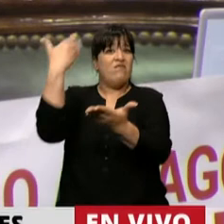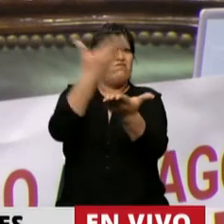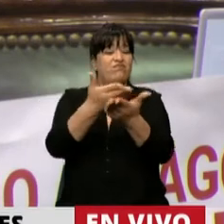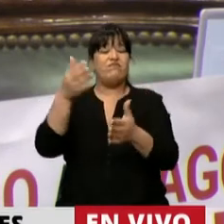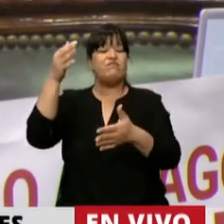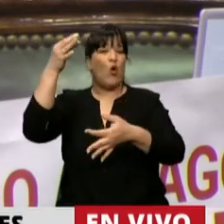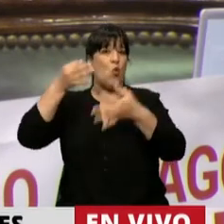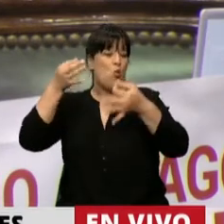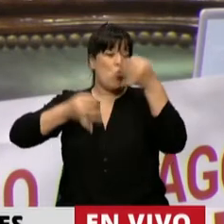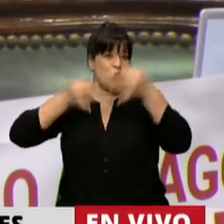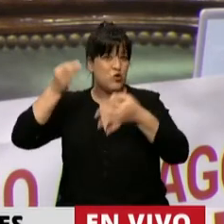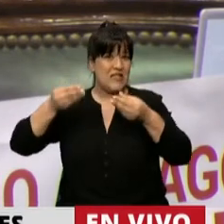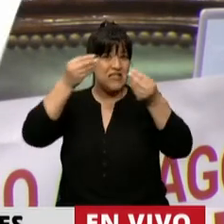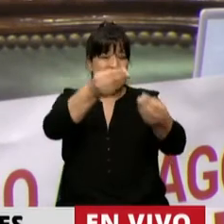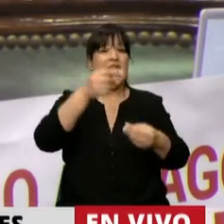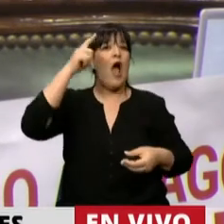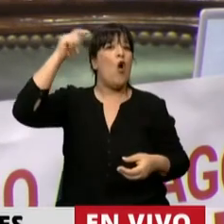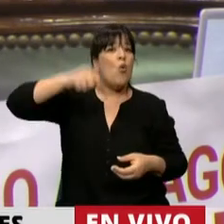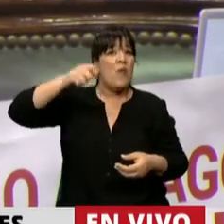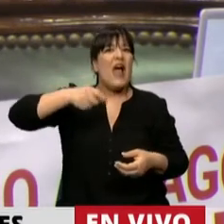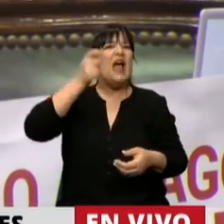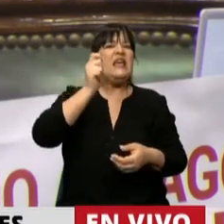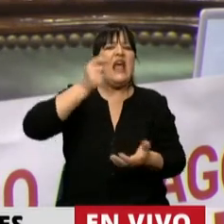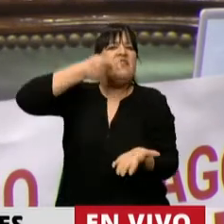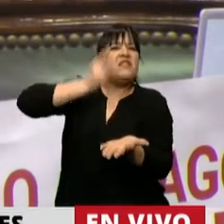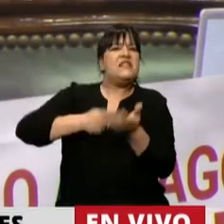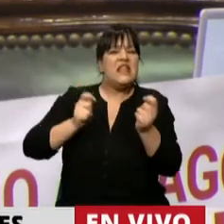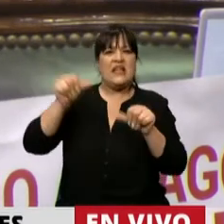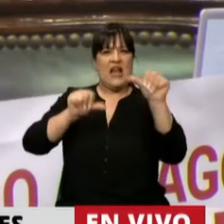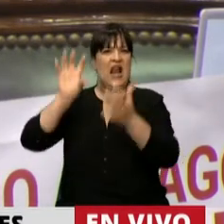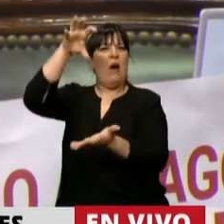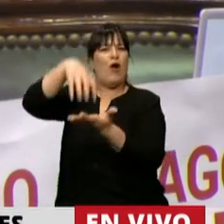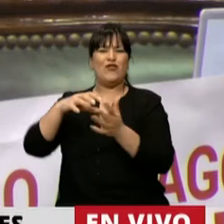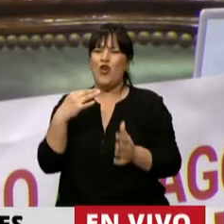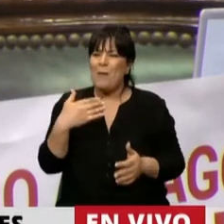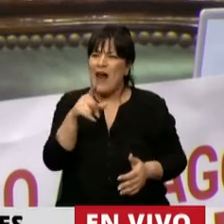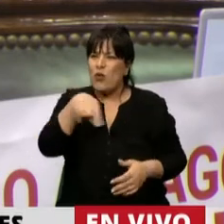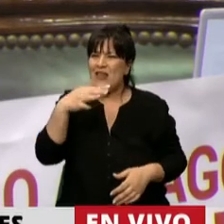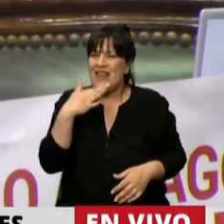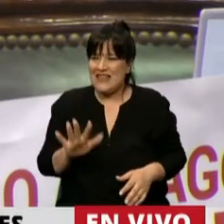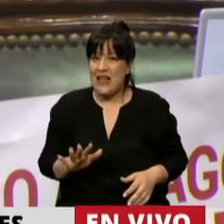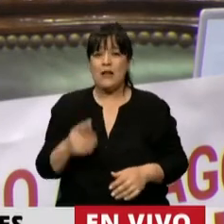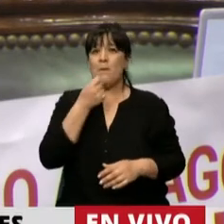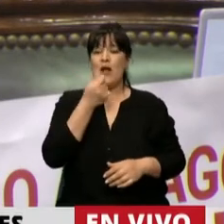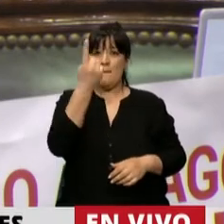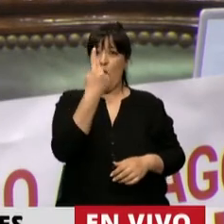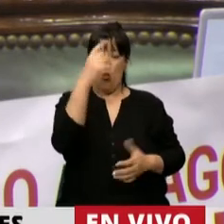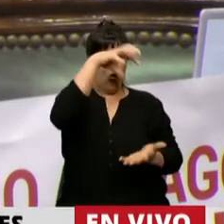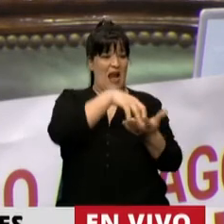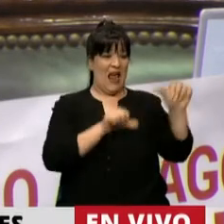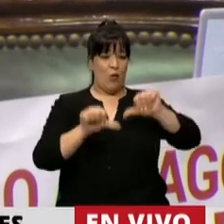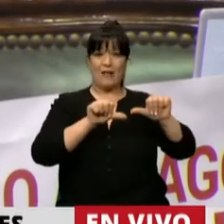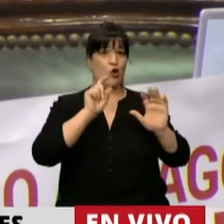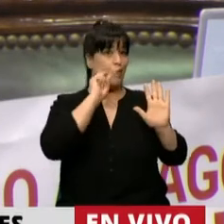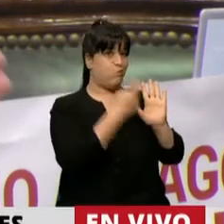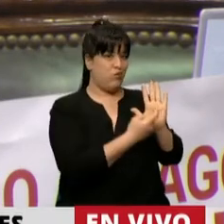a un juez en el país que decide el laboratorio. Para que nos entendamos, si uno de los laboratorios incumple, por